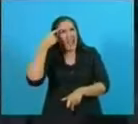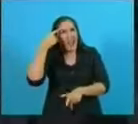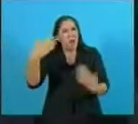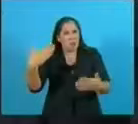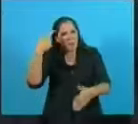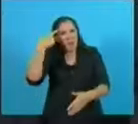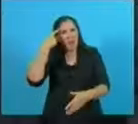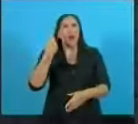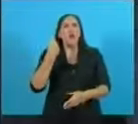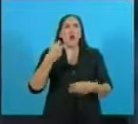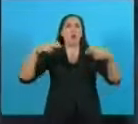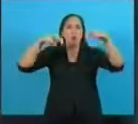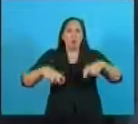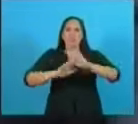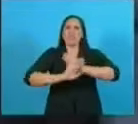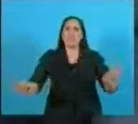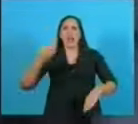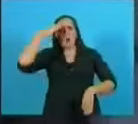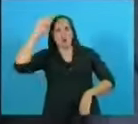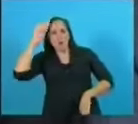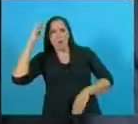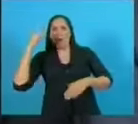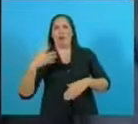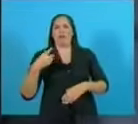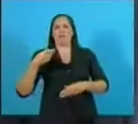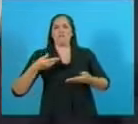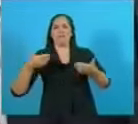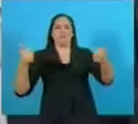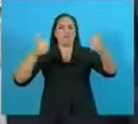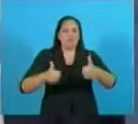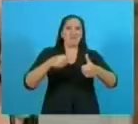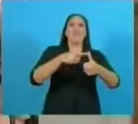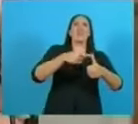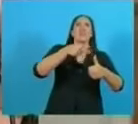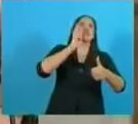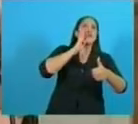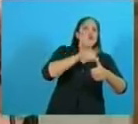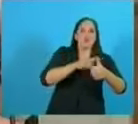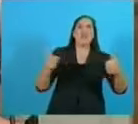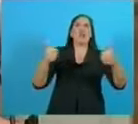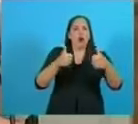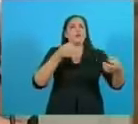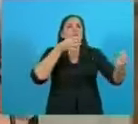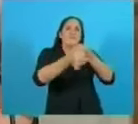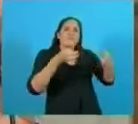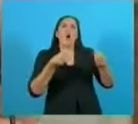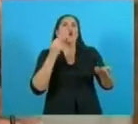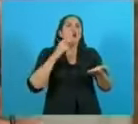tratando cómo se va a articular esta nueva etapa? Señoras y señores